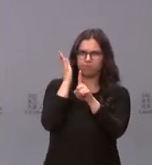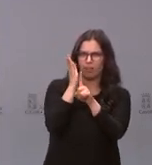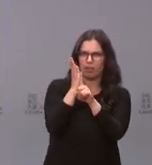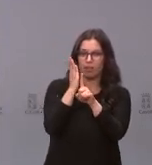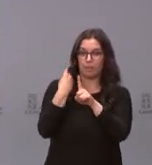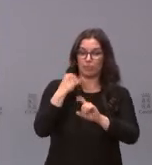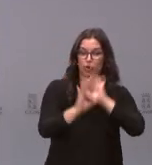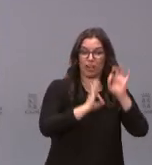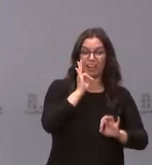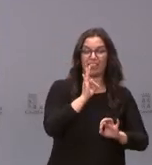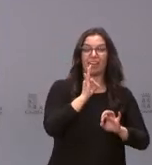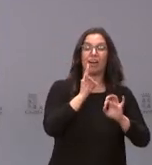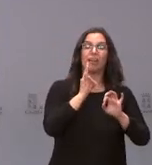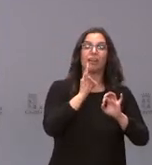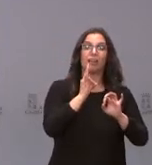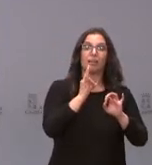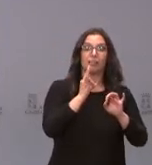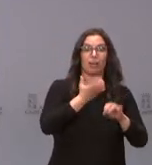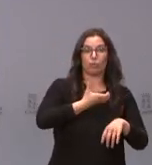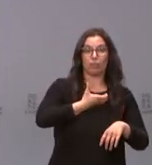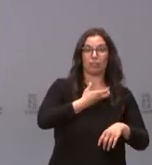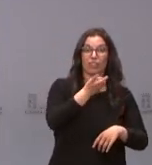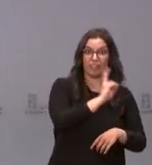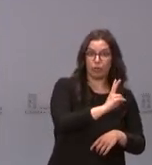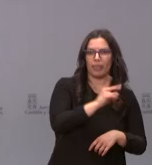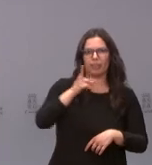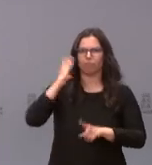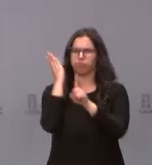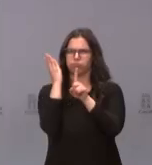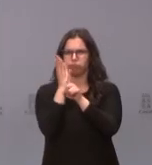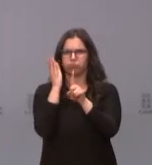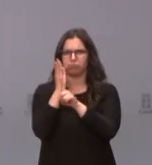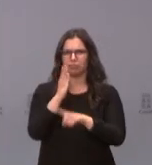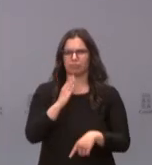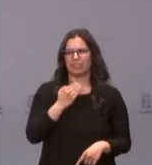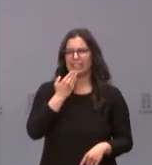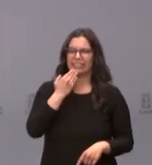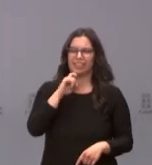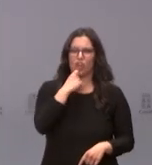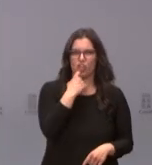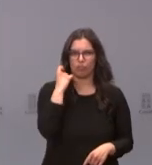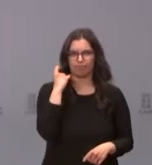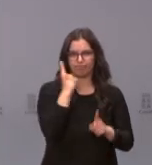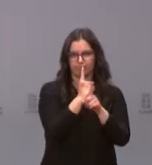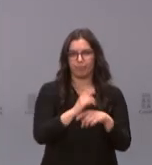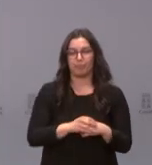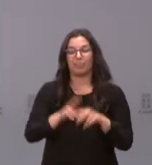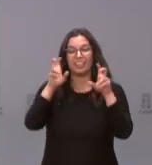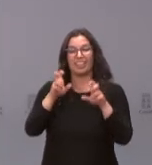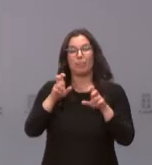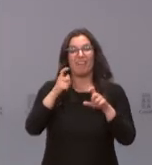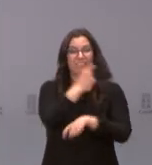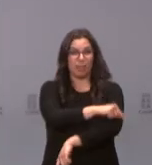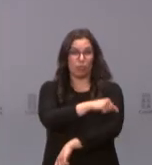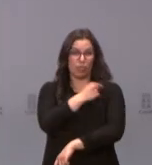por el ayuntamiento de Valladolid por parte de la Junta. ¿Qué tiene que decir al respecto? Gracias. Bueno, sobre la campaña de vacunación yo creo que es mejor